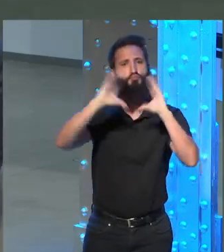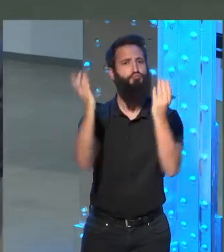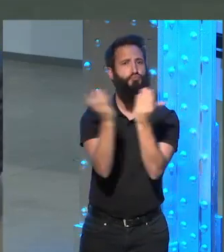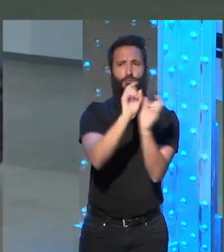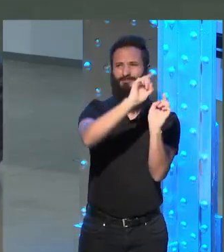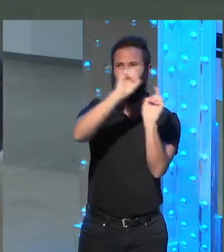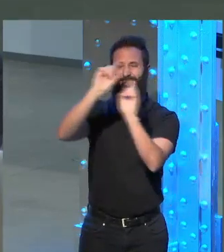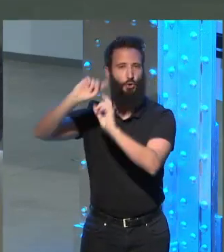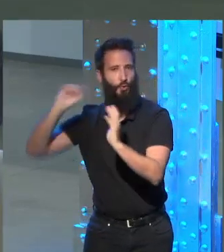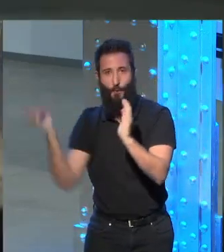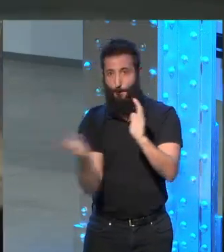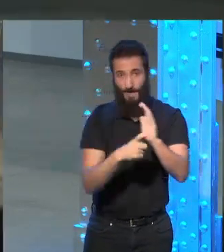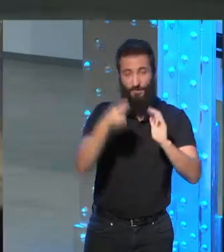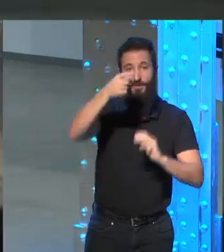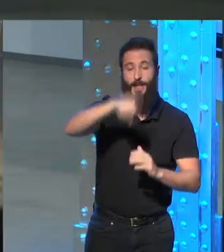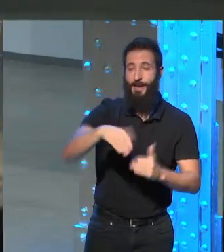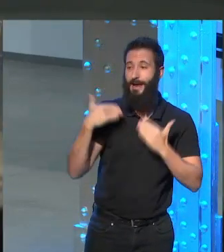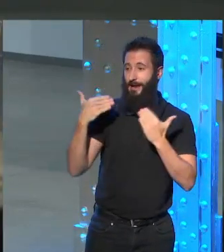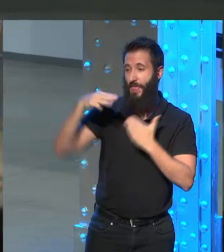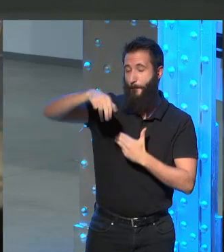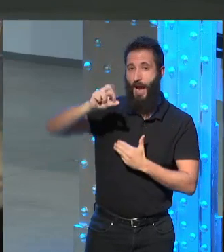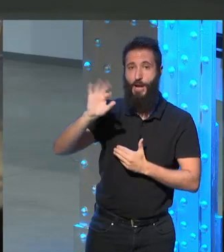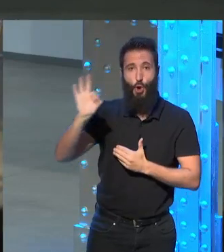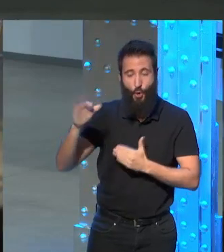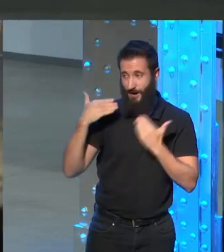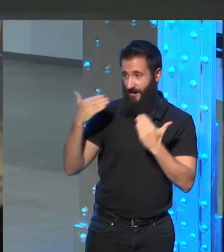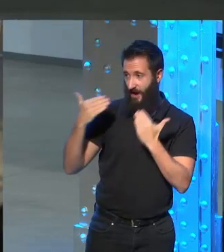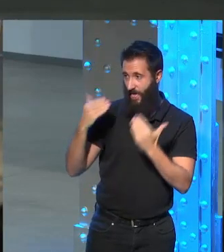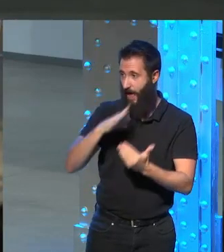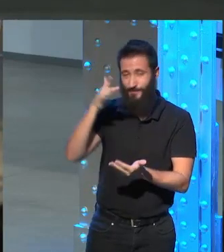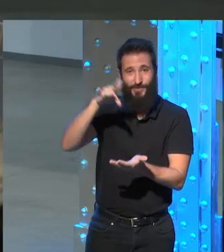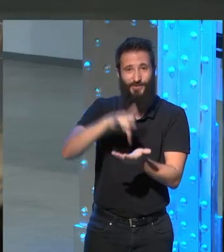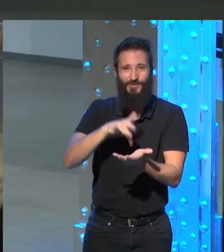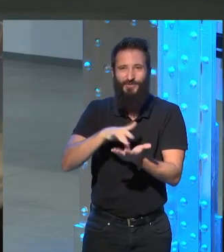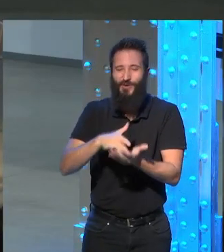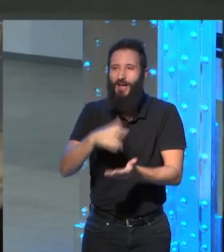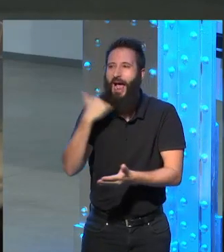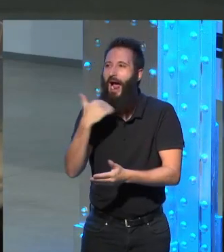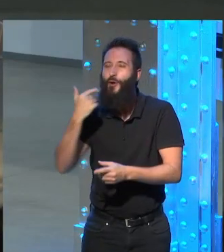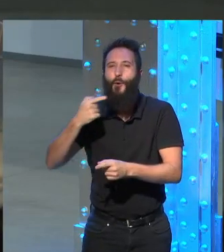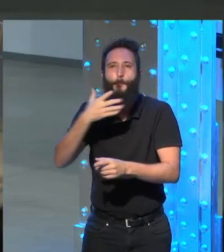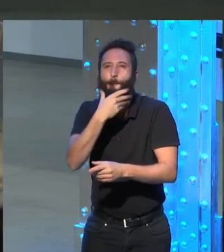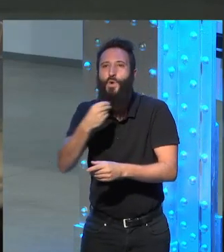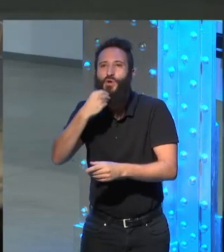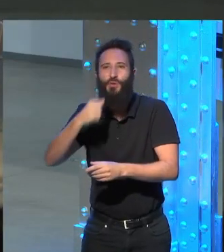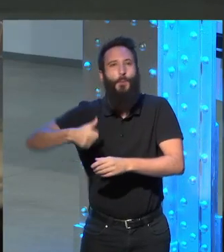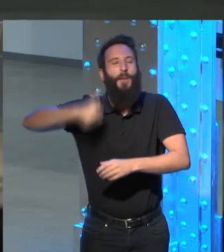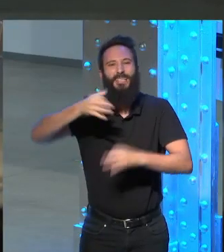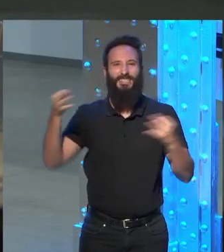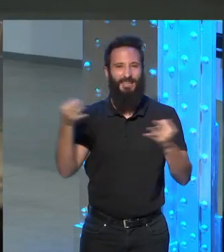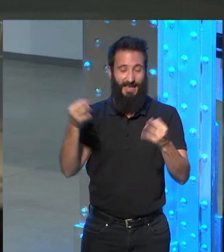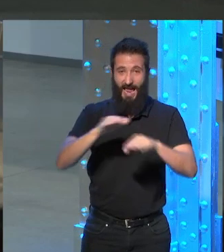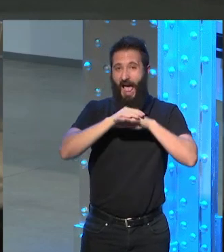Y también quería agradecer a Mario, porque bueno, yo creo que no hay una cosa más bella en la vida que la amistad